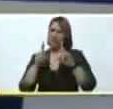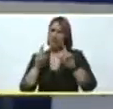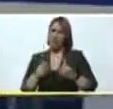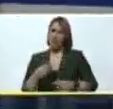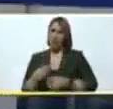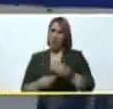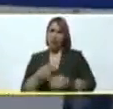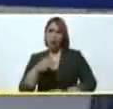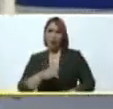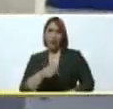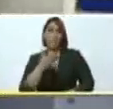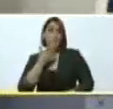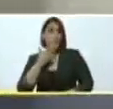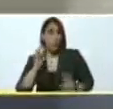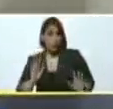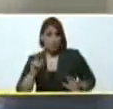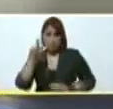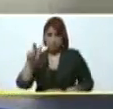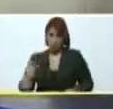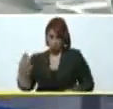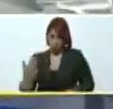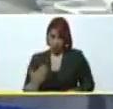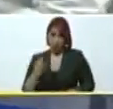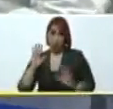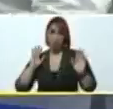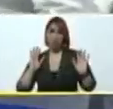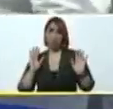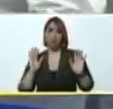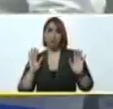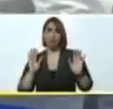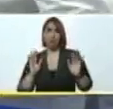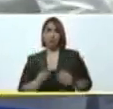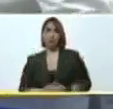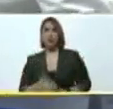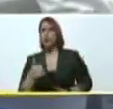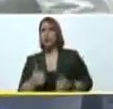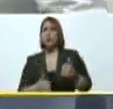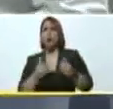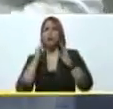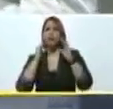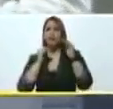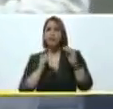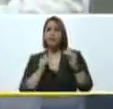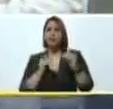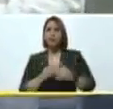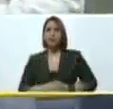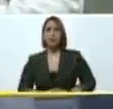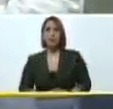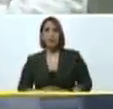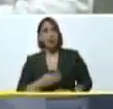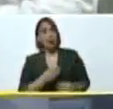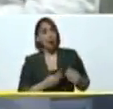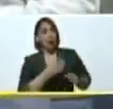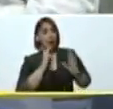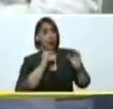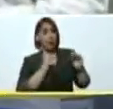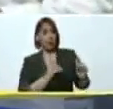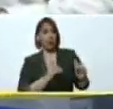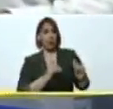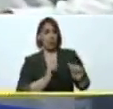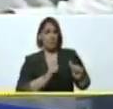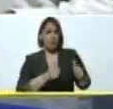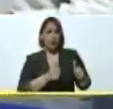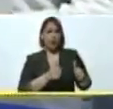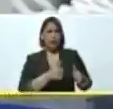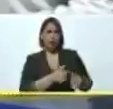aquí, por ejemplo? ¿Viene un paciente? ¿Qué referido aquí? ¿Qué exámenes? ¿Cómo lo atienden? Lo atienden. Comienza con una muestra